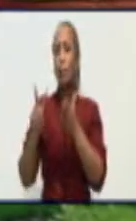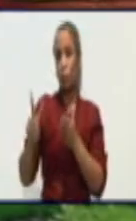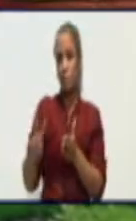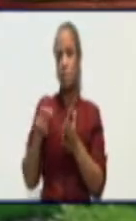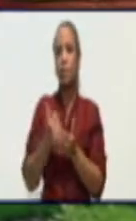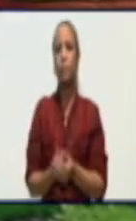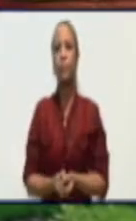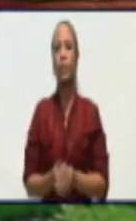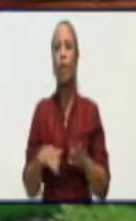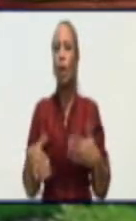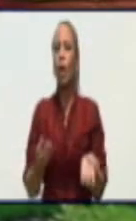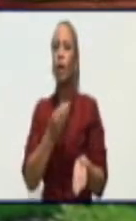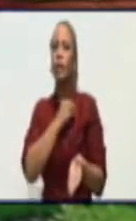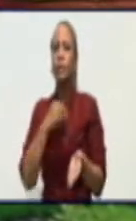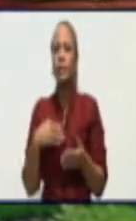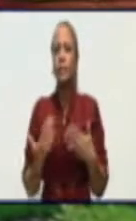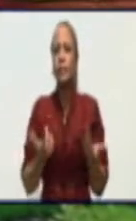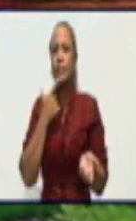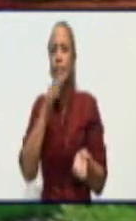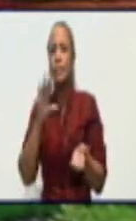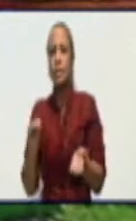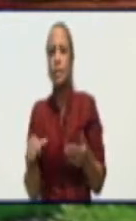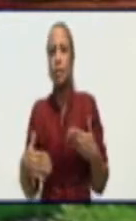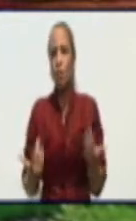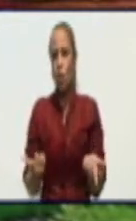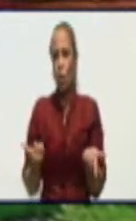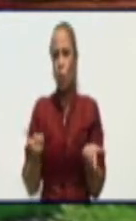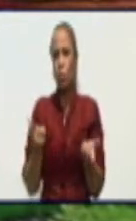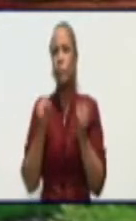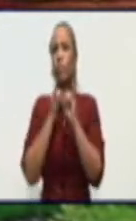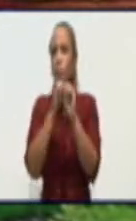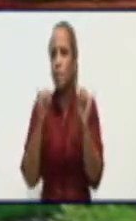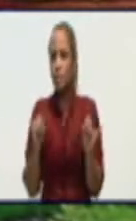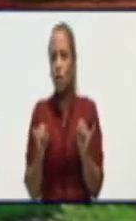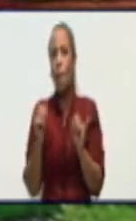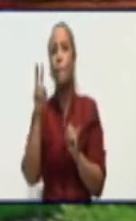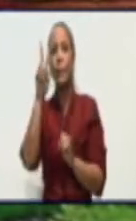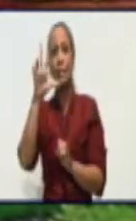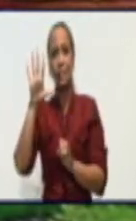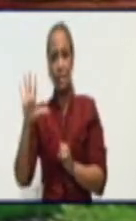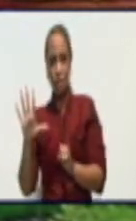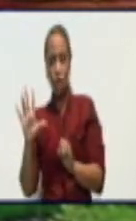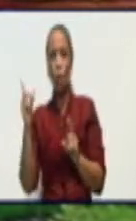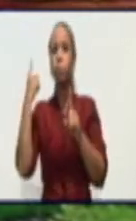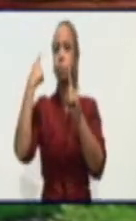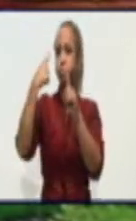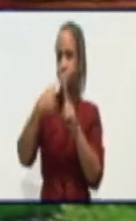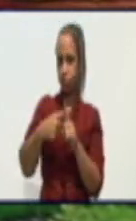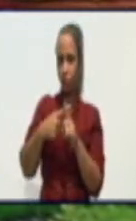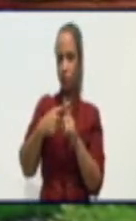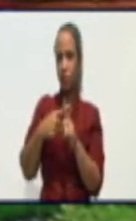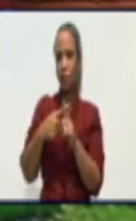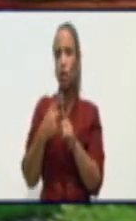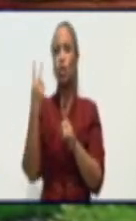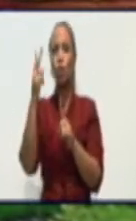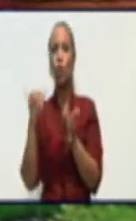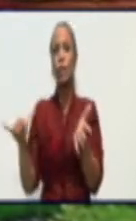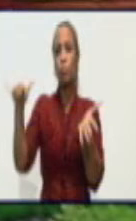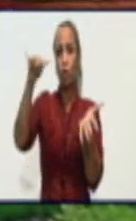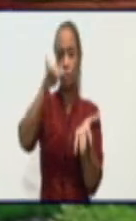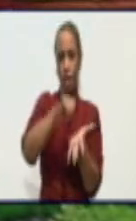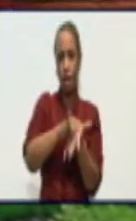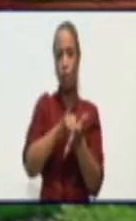doctora, vamos a refrescar los datos que usted acaba de darnos. 25 casos positivos, dos de ellos son importados.